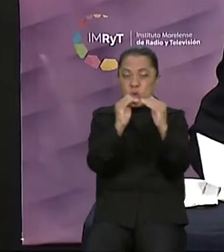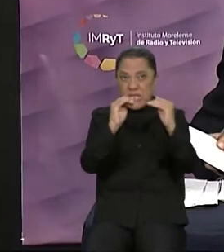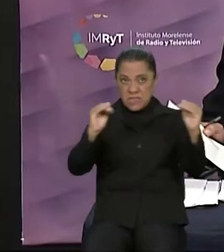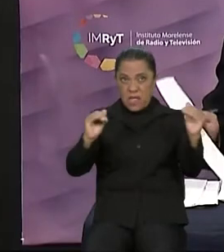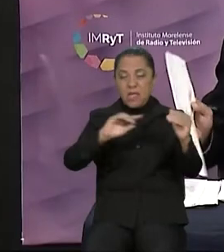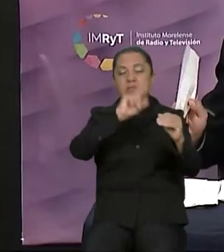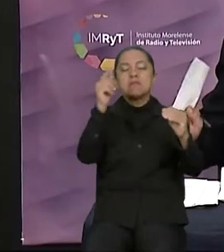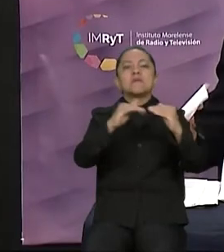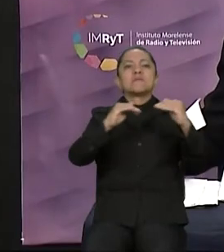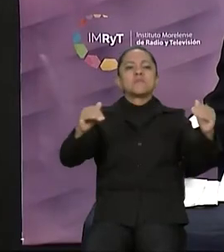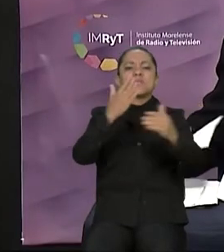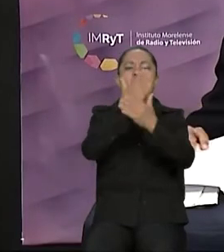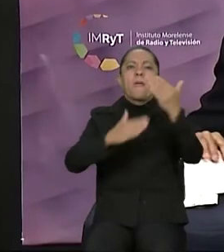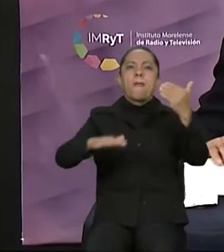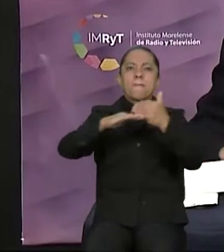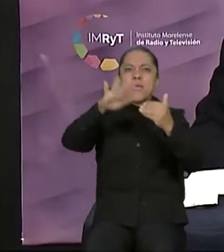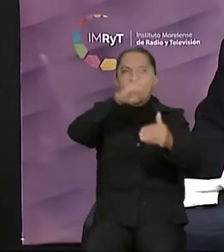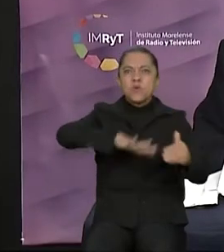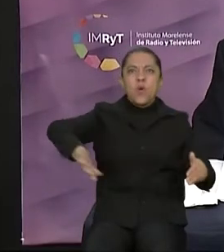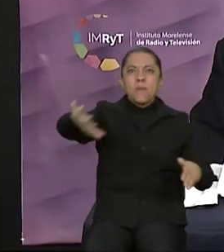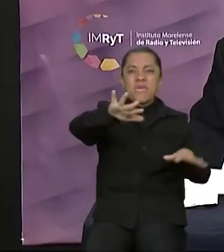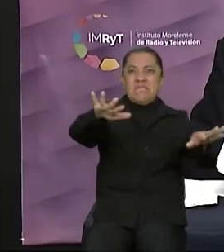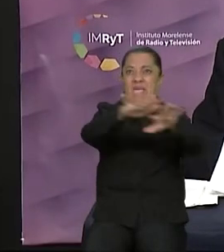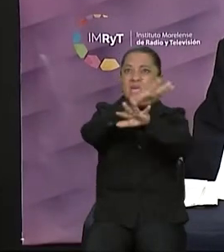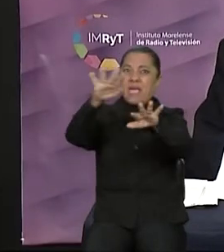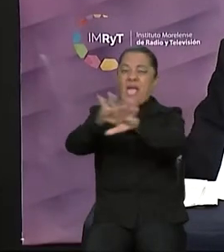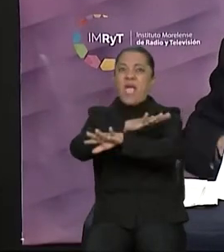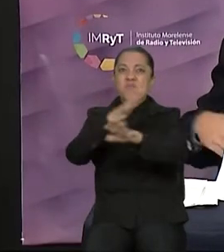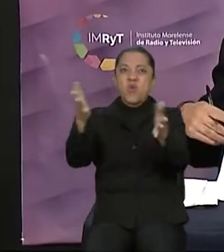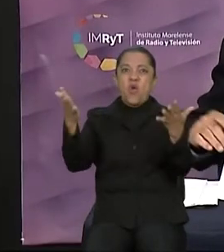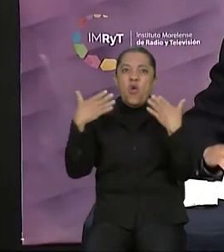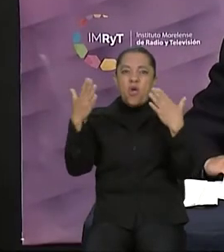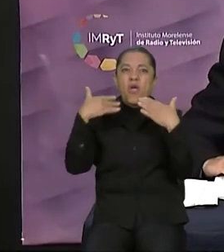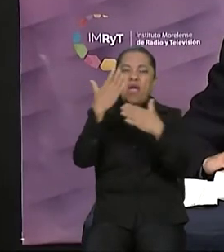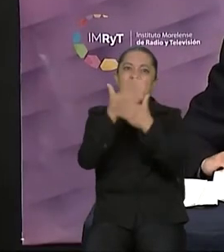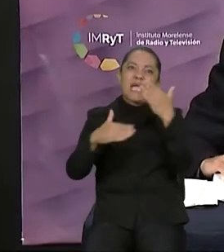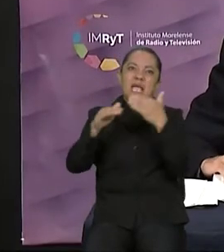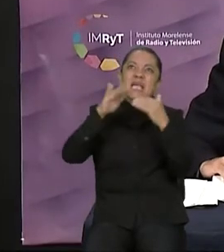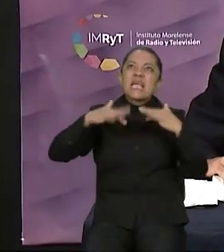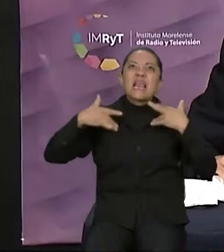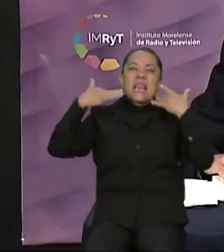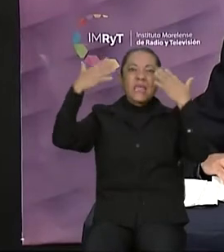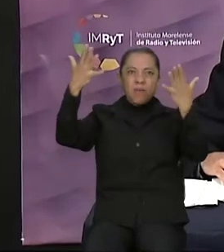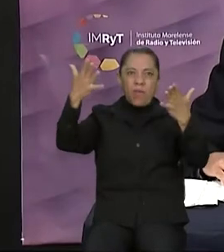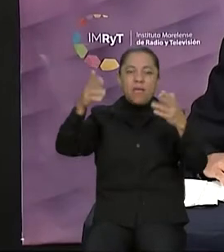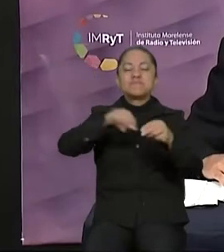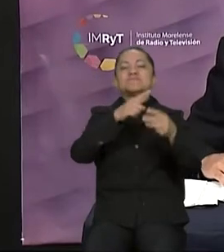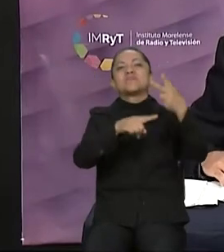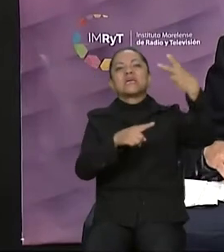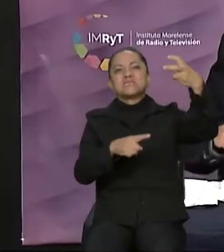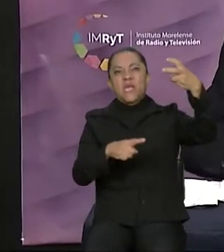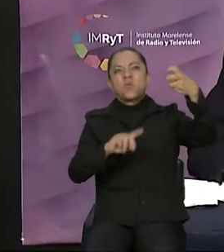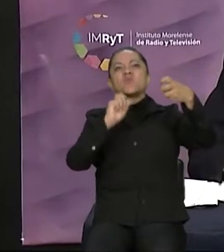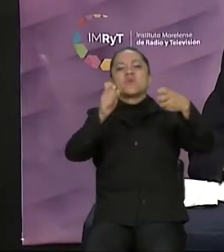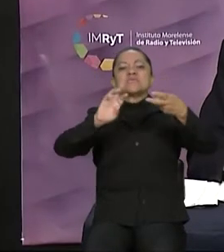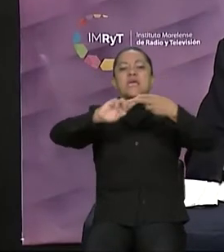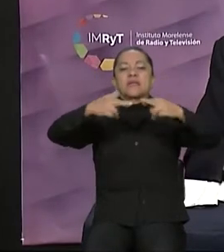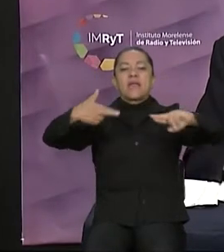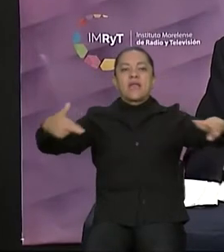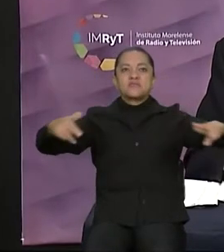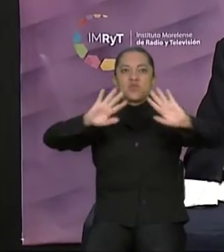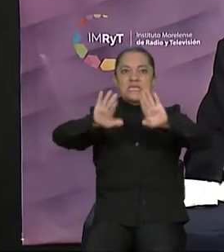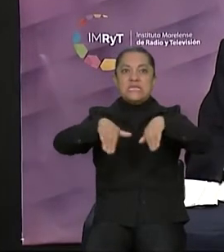y cambio climático. Para el segundo bloque, el tema será relaciones exteriores, una de las funciones